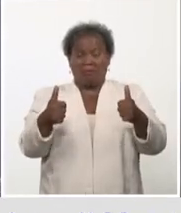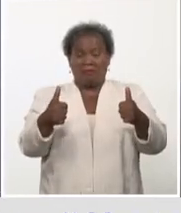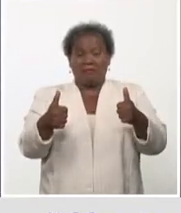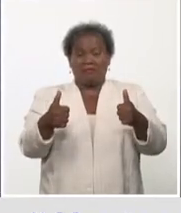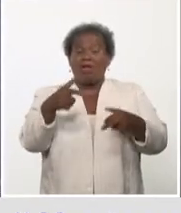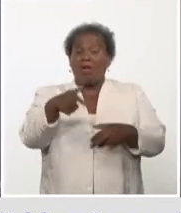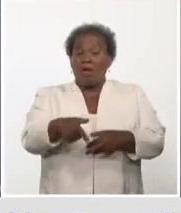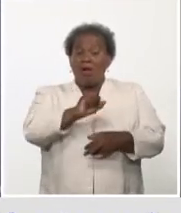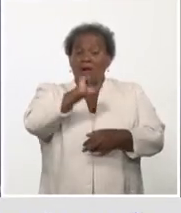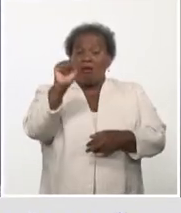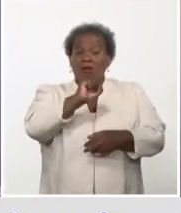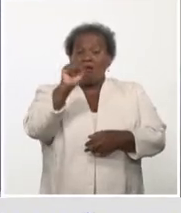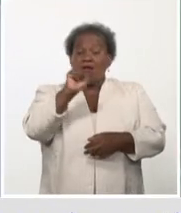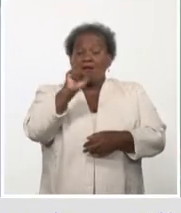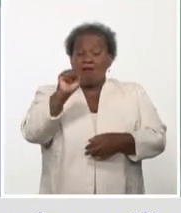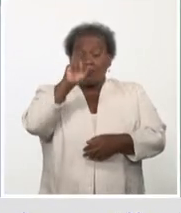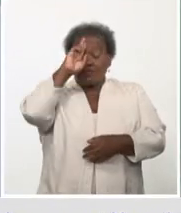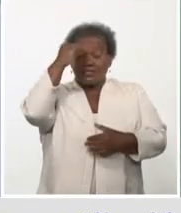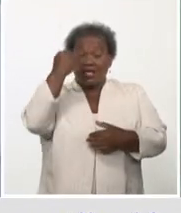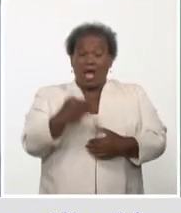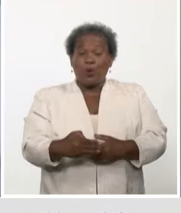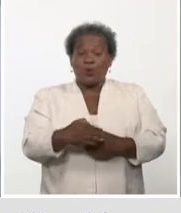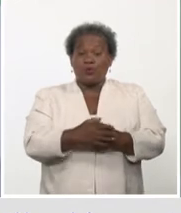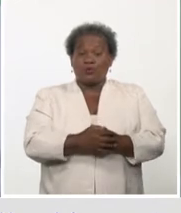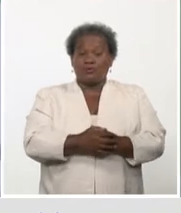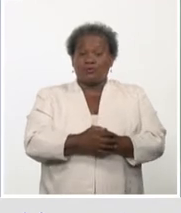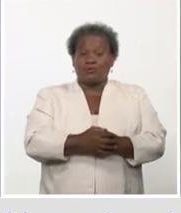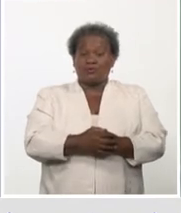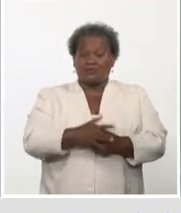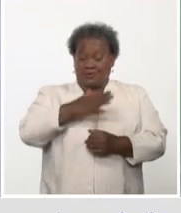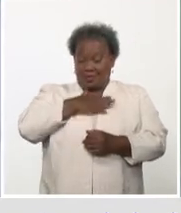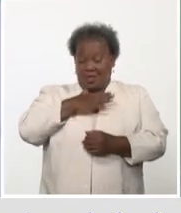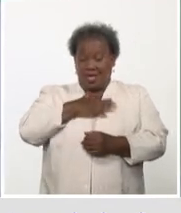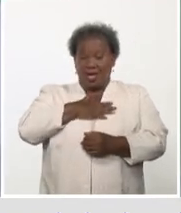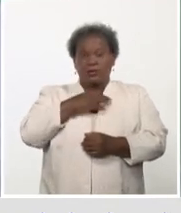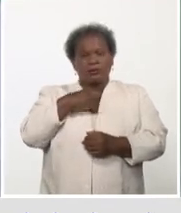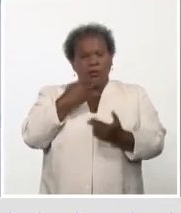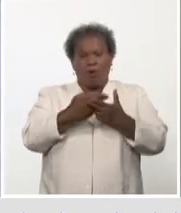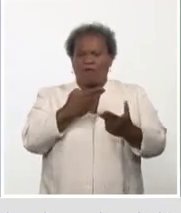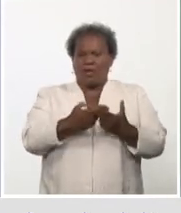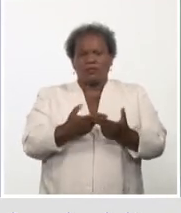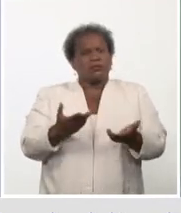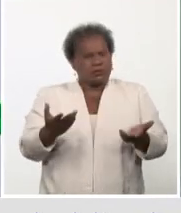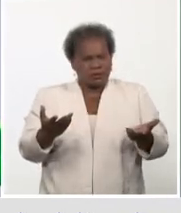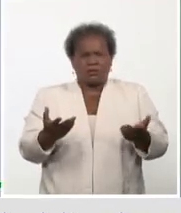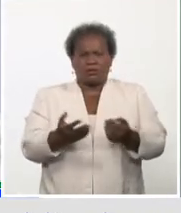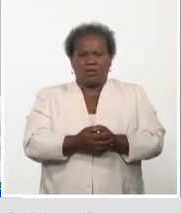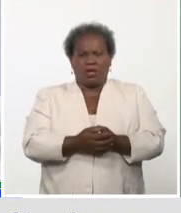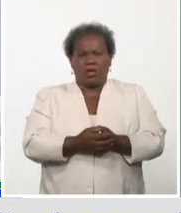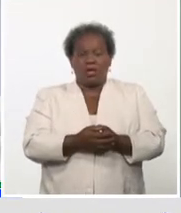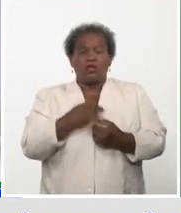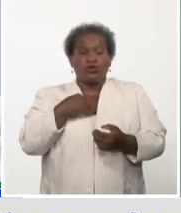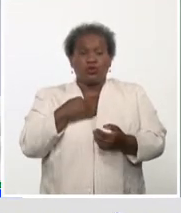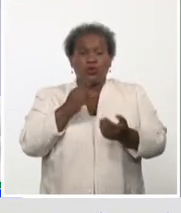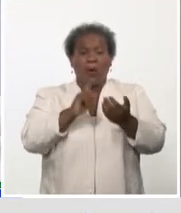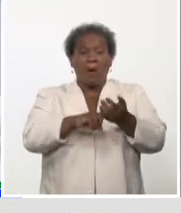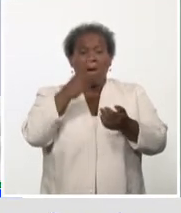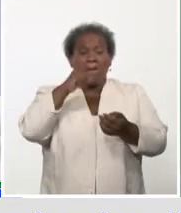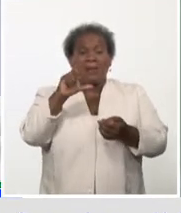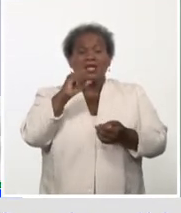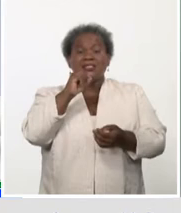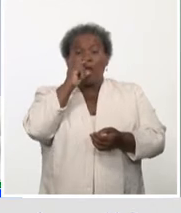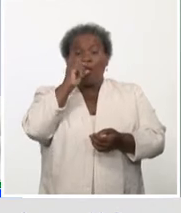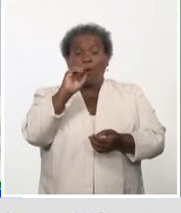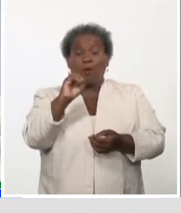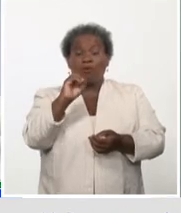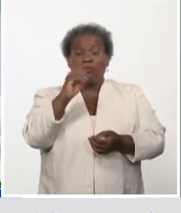más para la salud cubana. Tenemos la confianza y la esperanza de que, bueno, aunque seamos placebo, o sea, los que nos hayan inoculado,